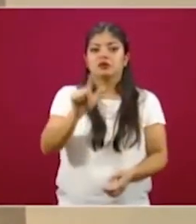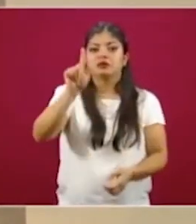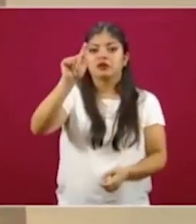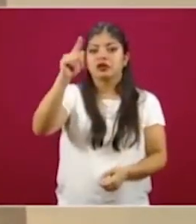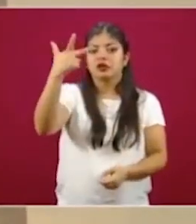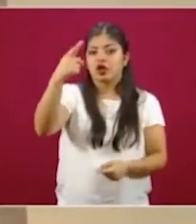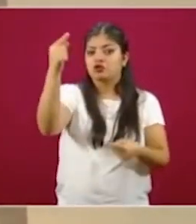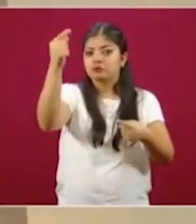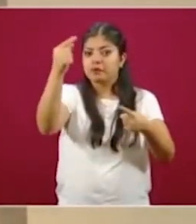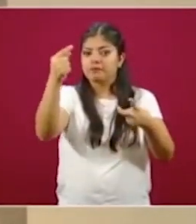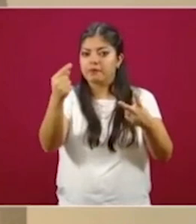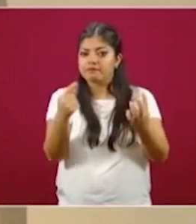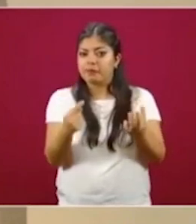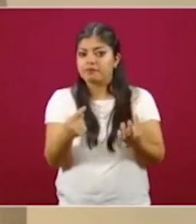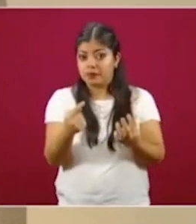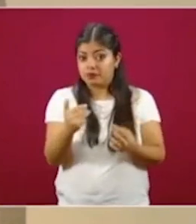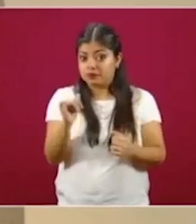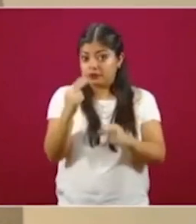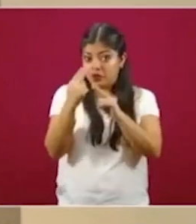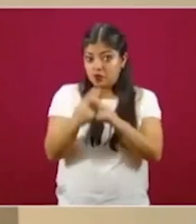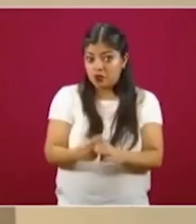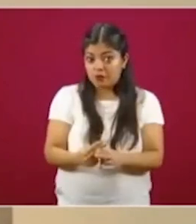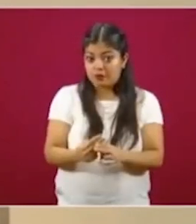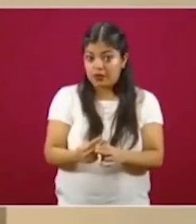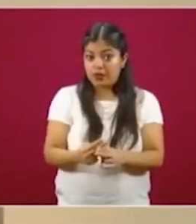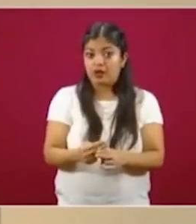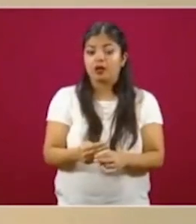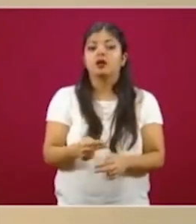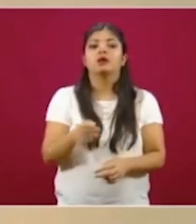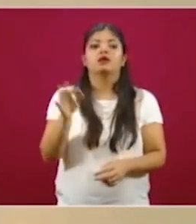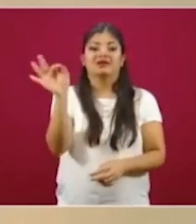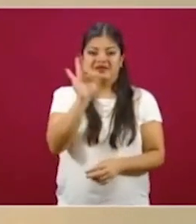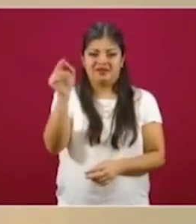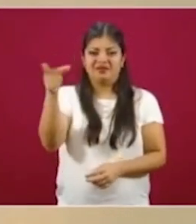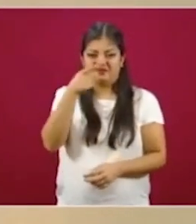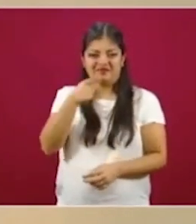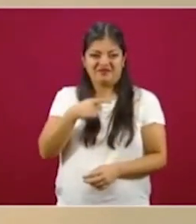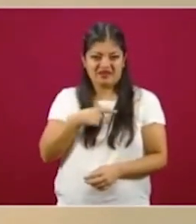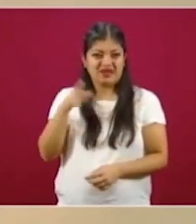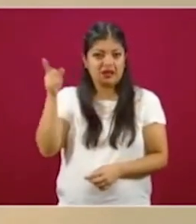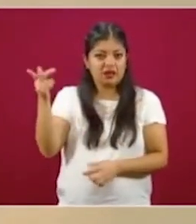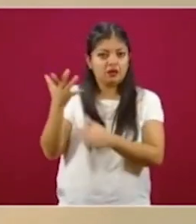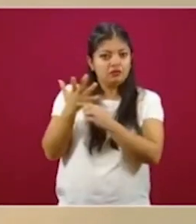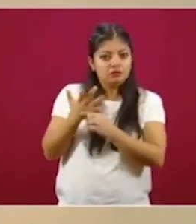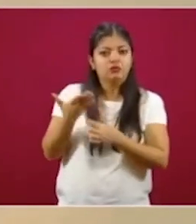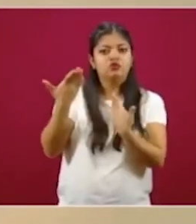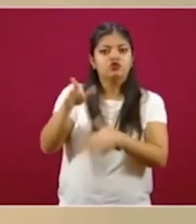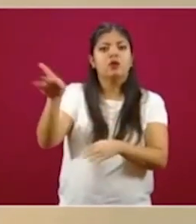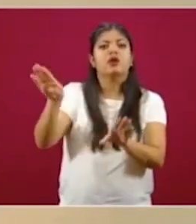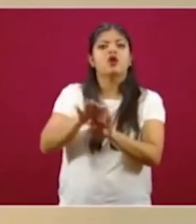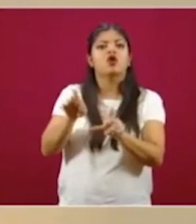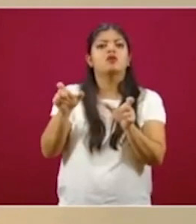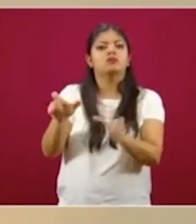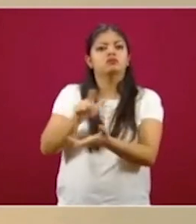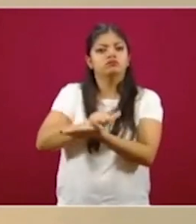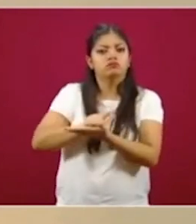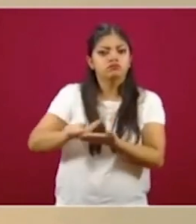comprobación y a partir de eso, a partir de lo que nos decían respecto a sus protocolos de seguridad